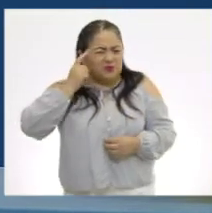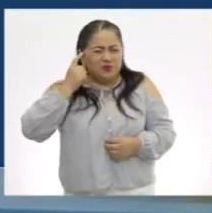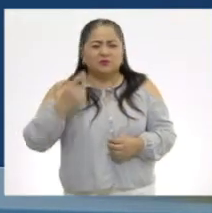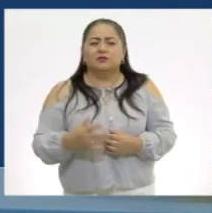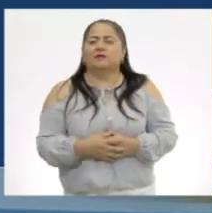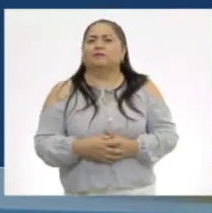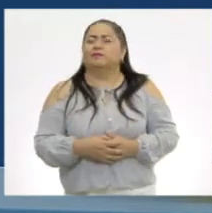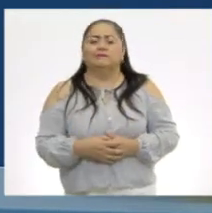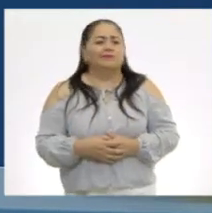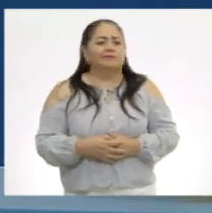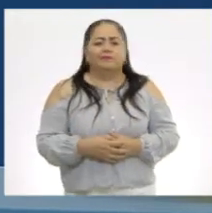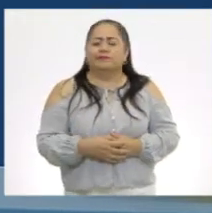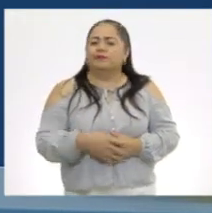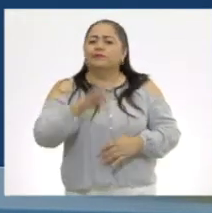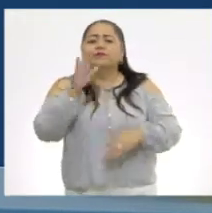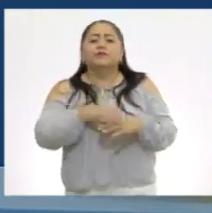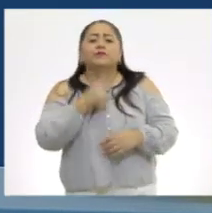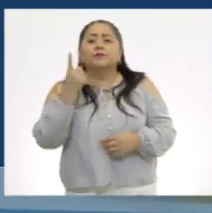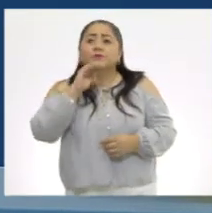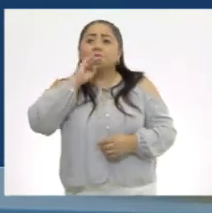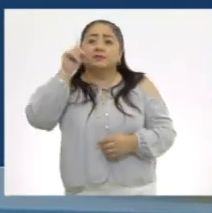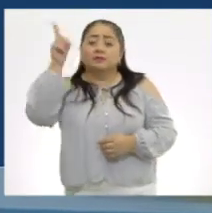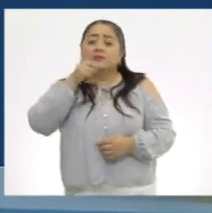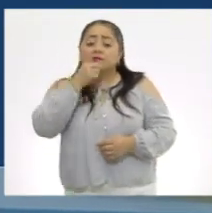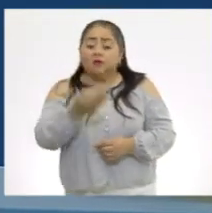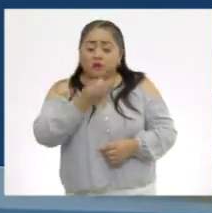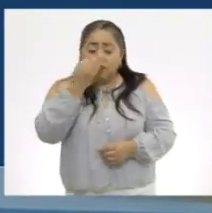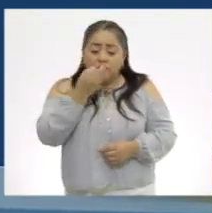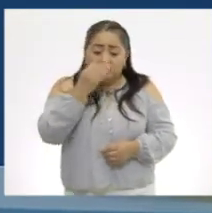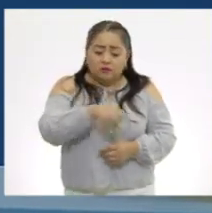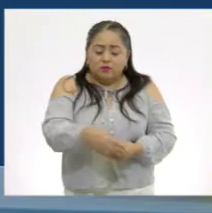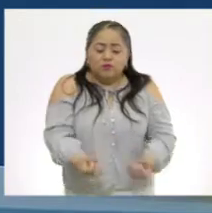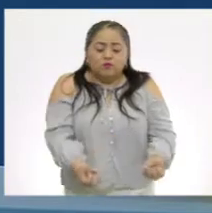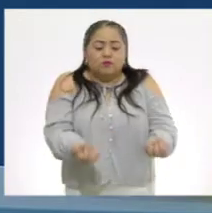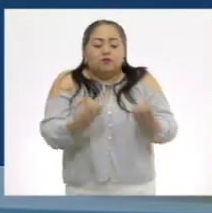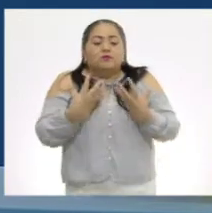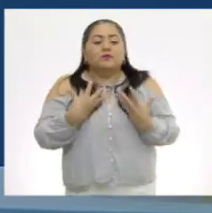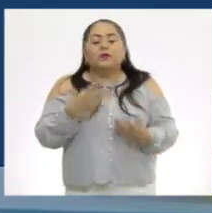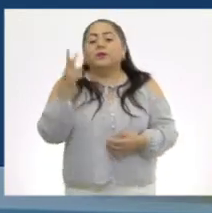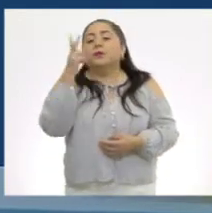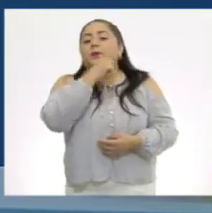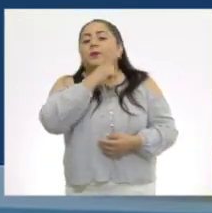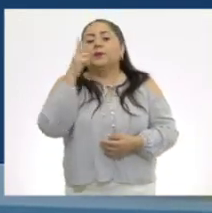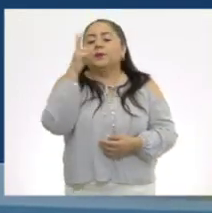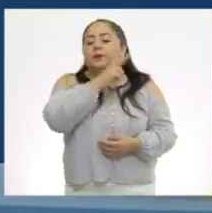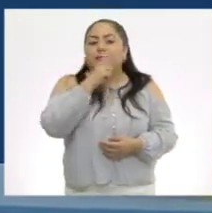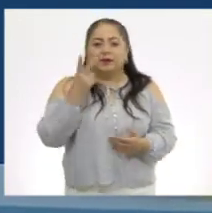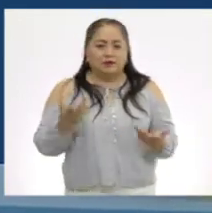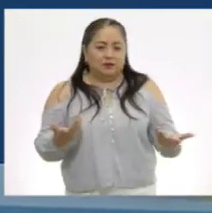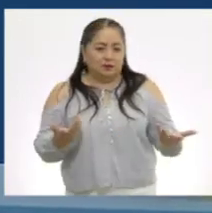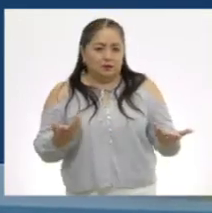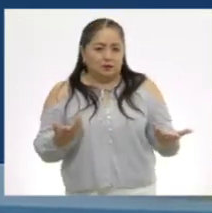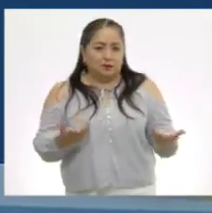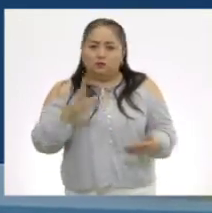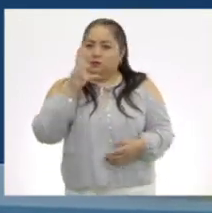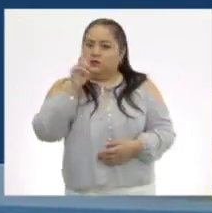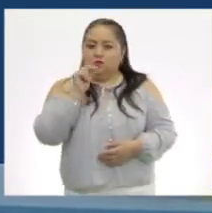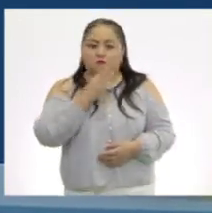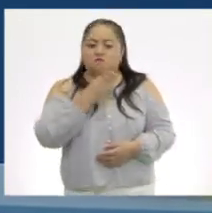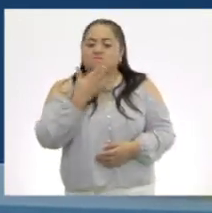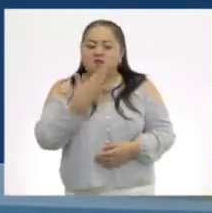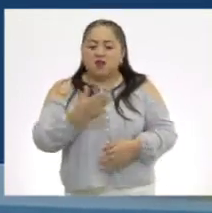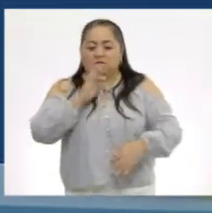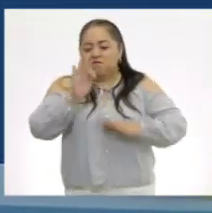Ay, no, porque ella dice que las plantas nos dan oxígeno para poder respirar y no es bueno